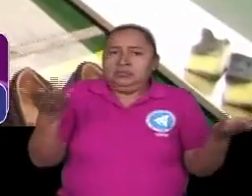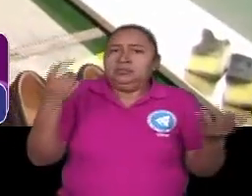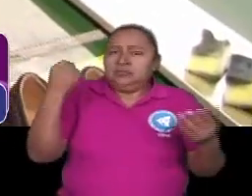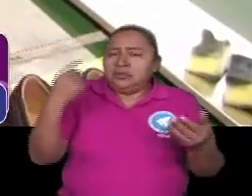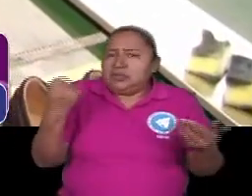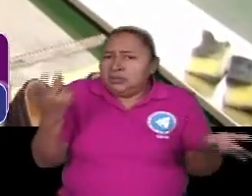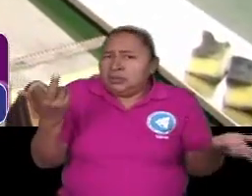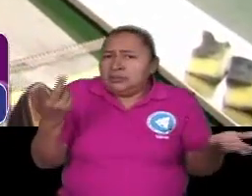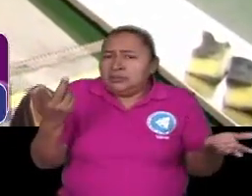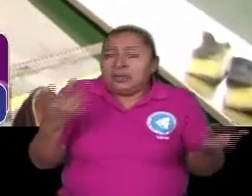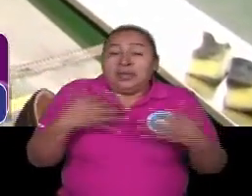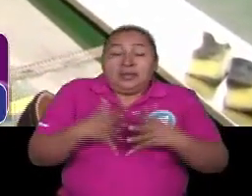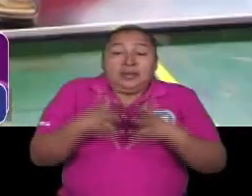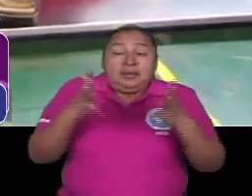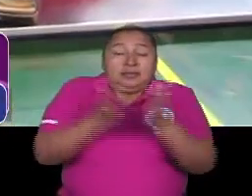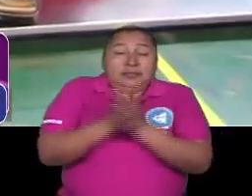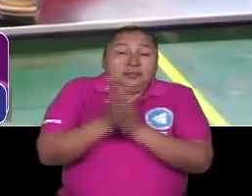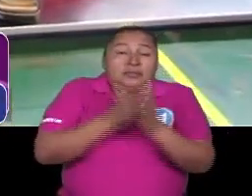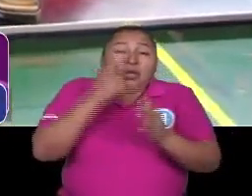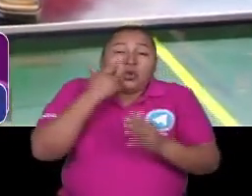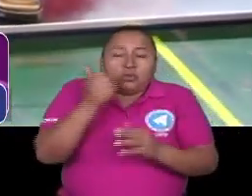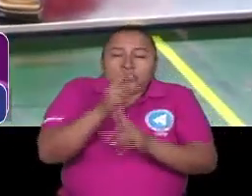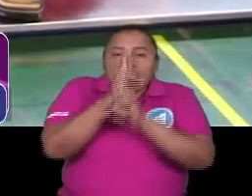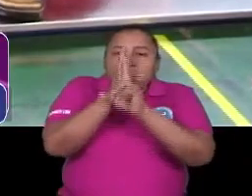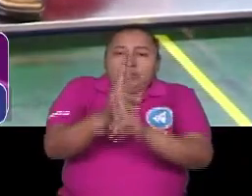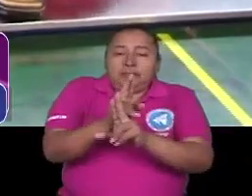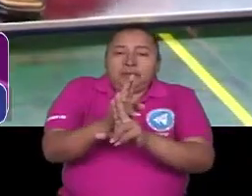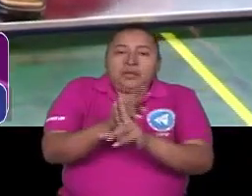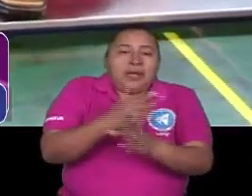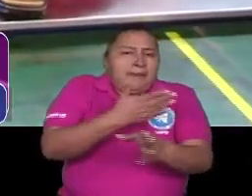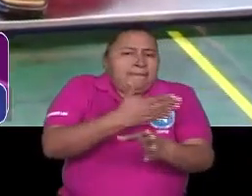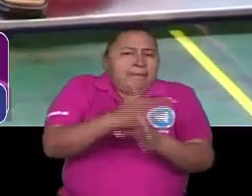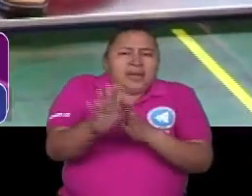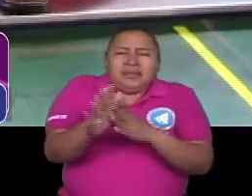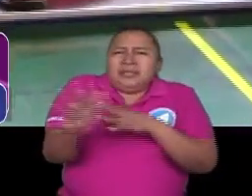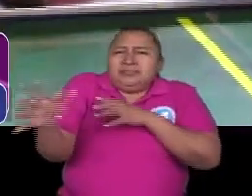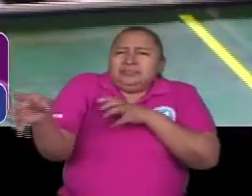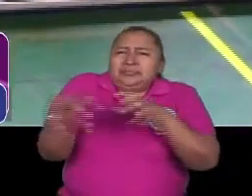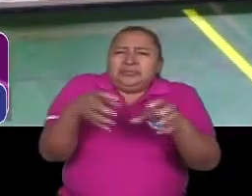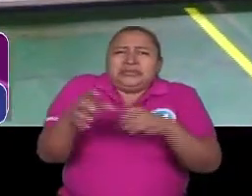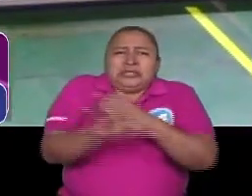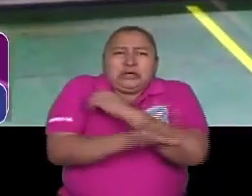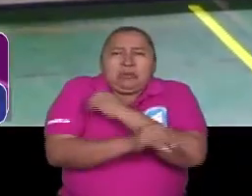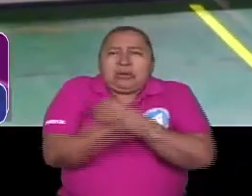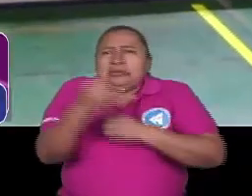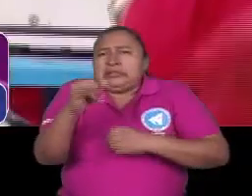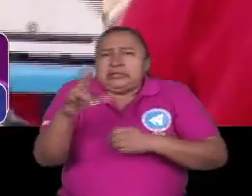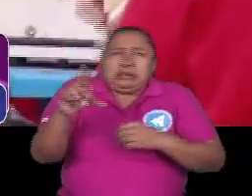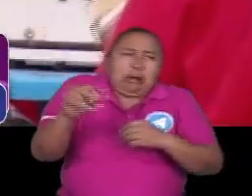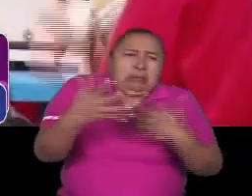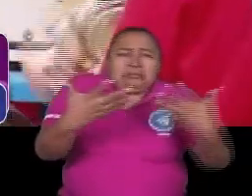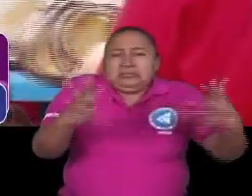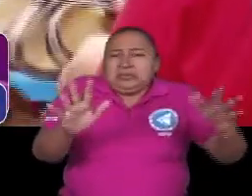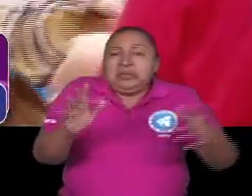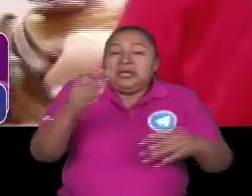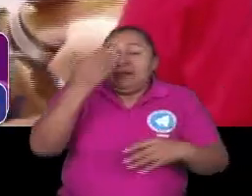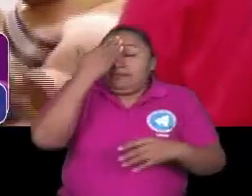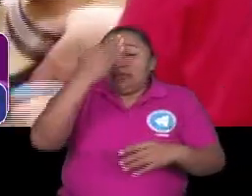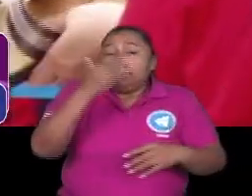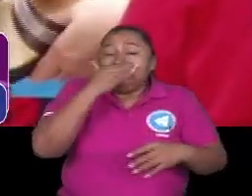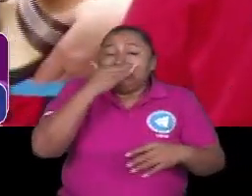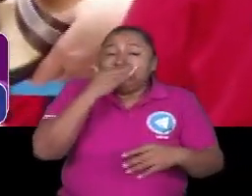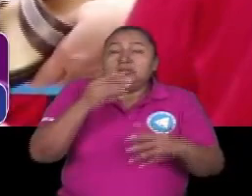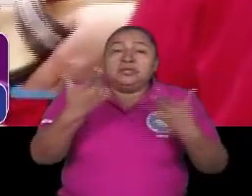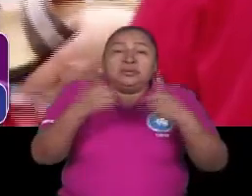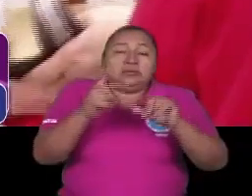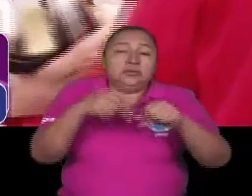Entonces, el gran reconocimiento y respeto, fuera de las discusiones, que si robaron, que si no robaron, que no sé qué, el Frente Sandinista ha